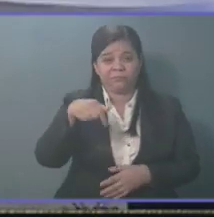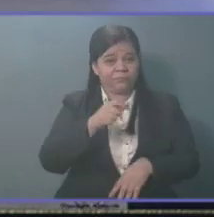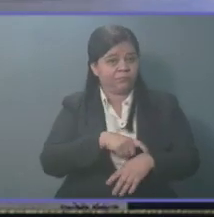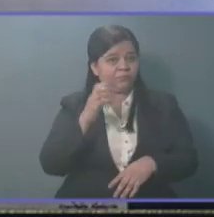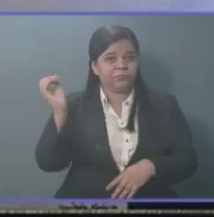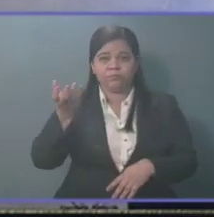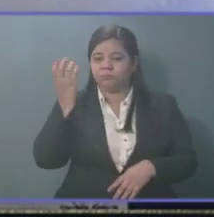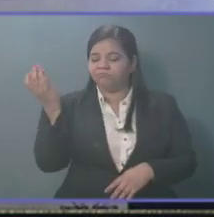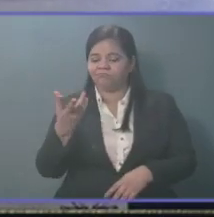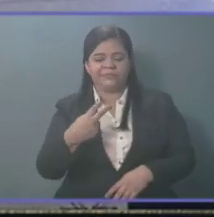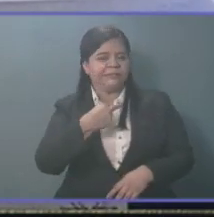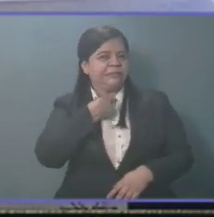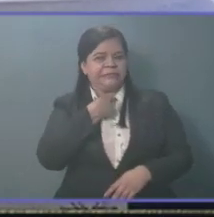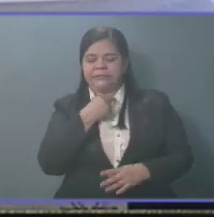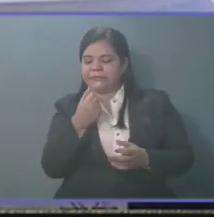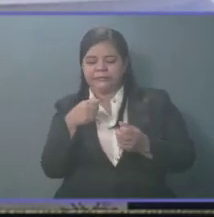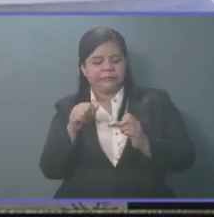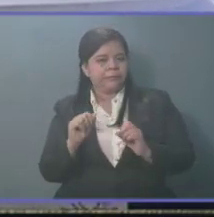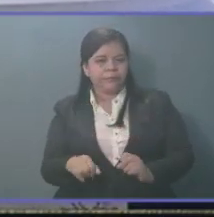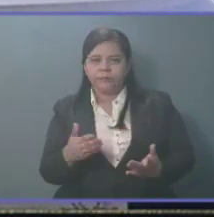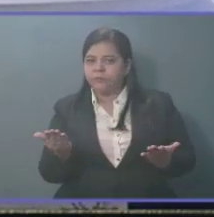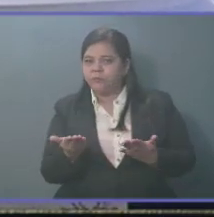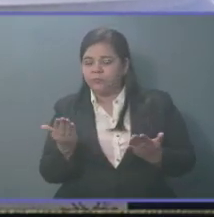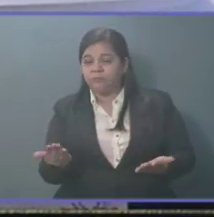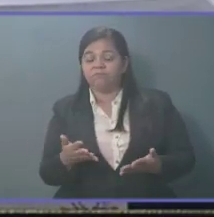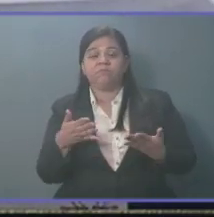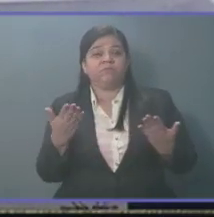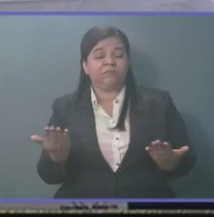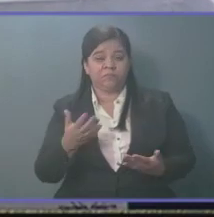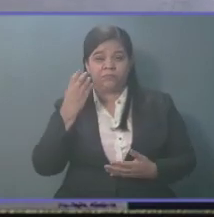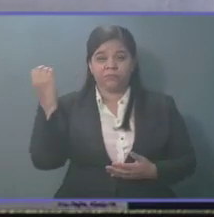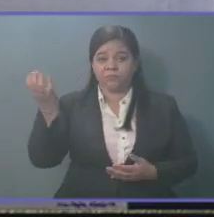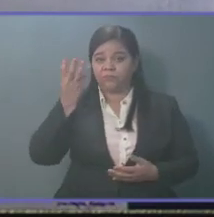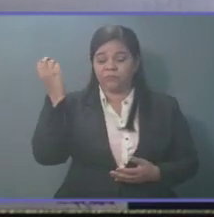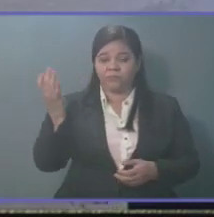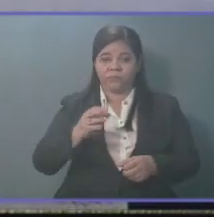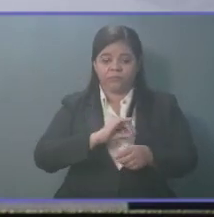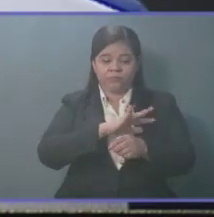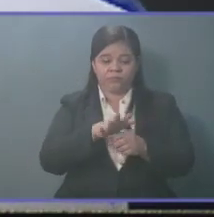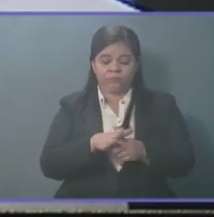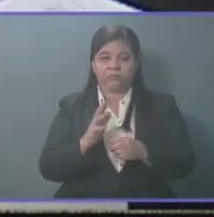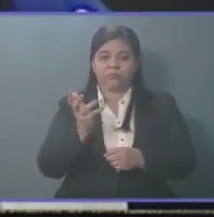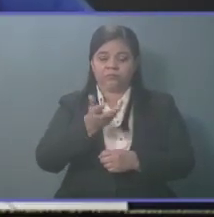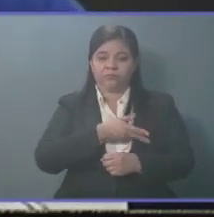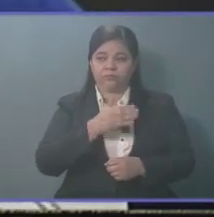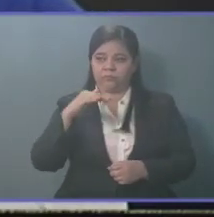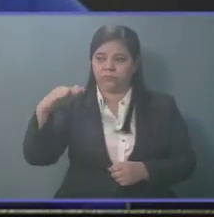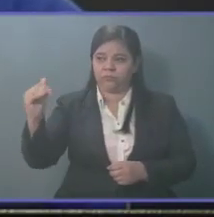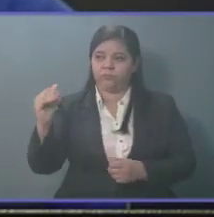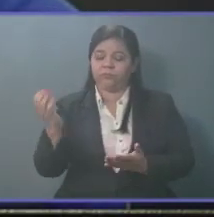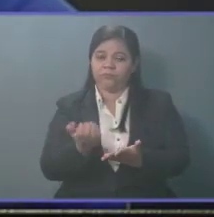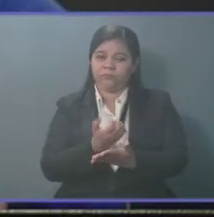no han podido cumplir con dicha obligación debido a los efectos negativos que dicha pandemia ha ocasionado en la economía.